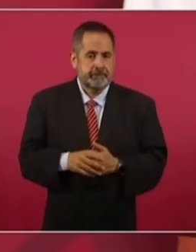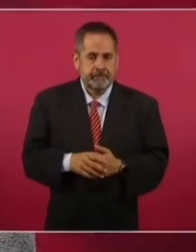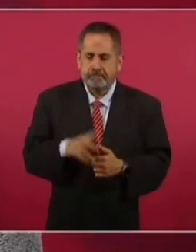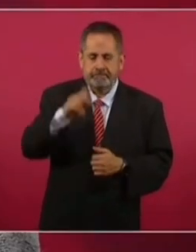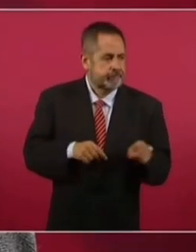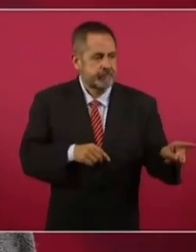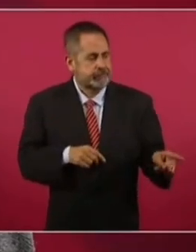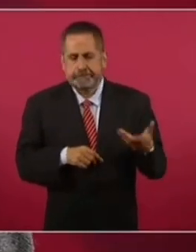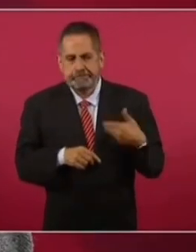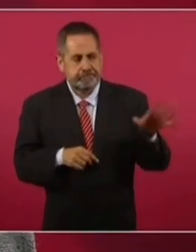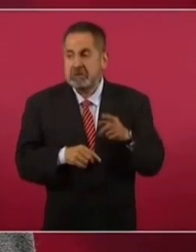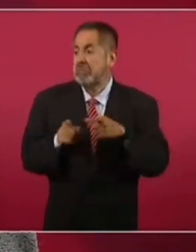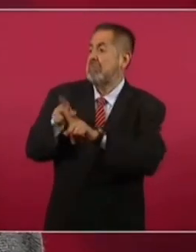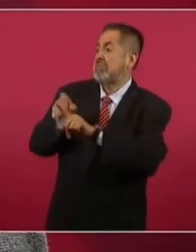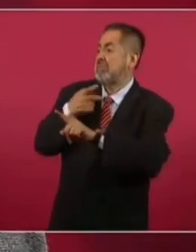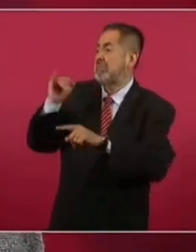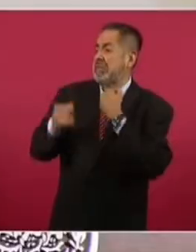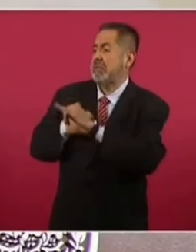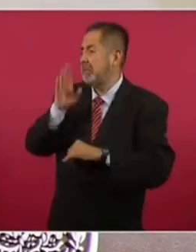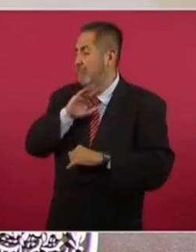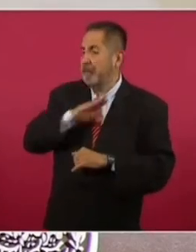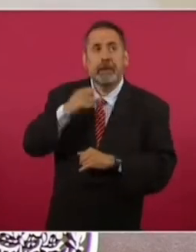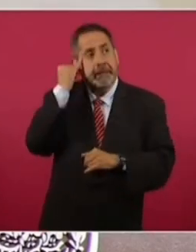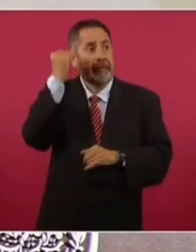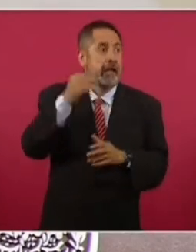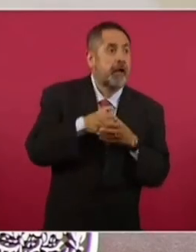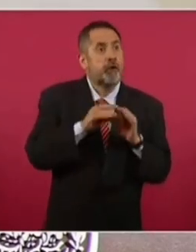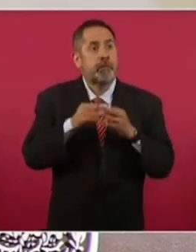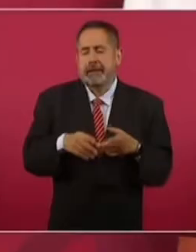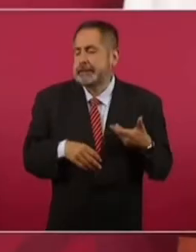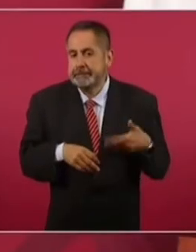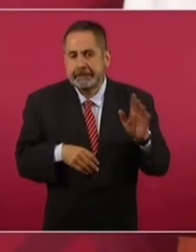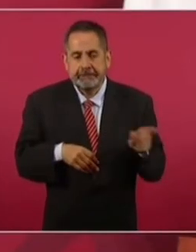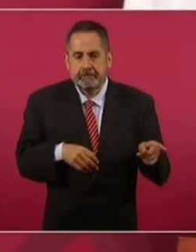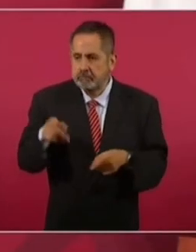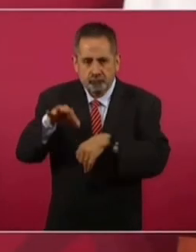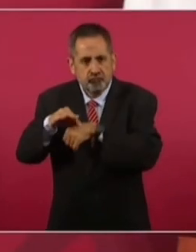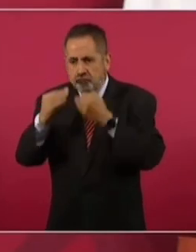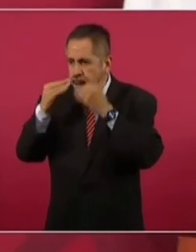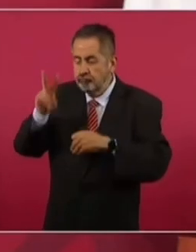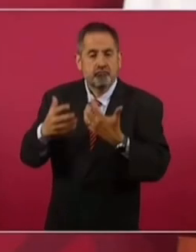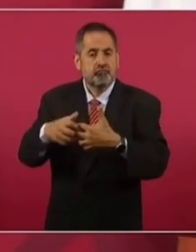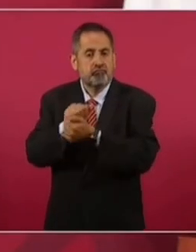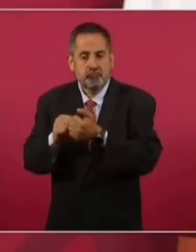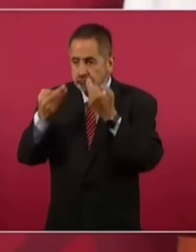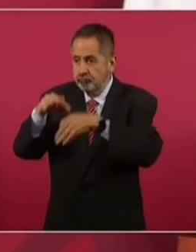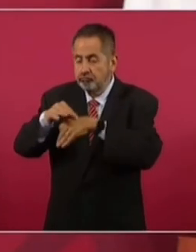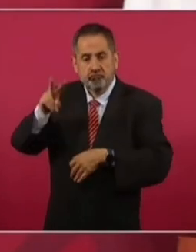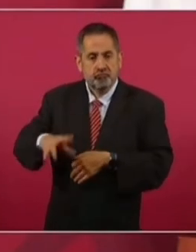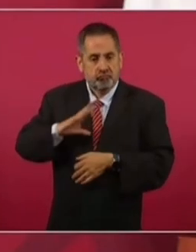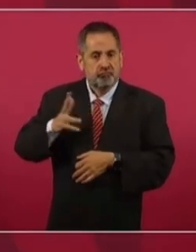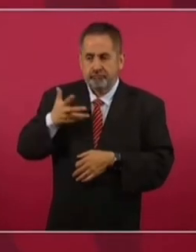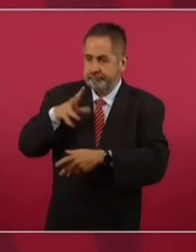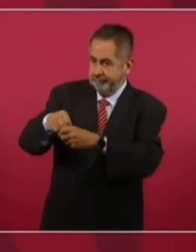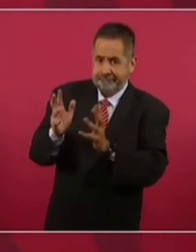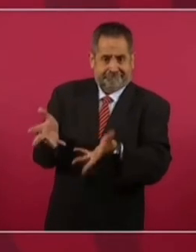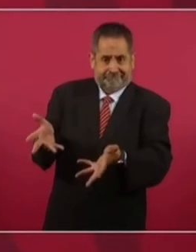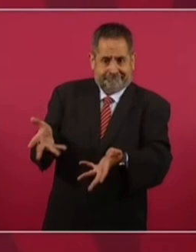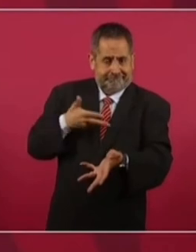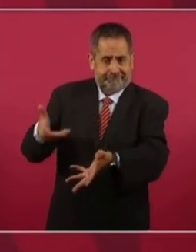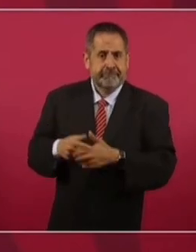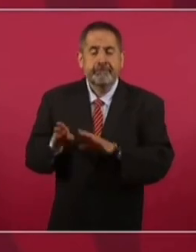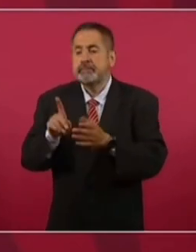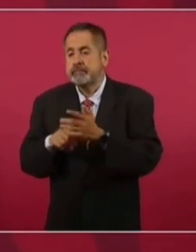me hace una mezquindad quienes nada más critican por alguna cuestión ideológica o de lo que sea, ante un hecho real. La refinería es una realidad. La refinería ya está ahí.